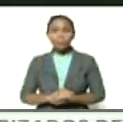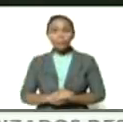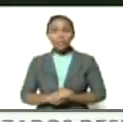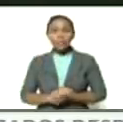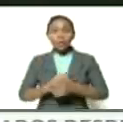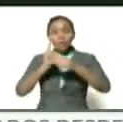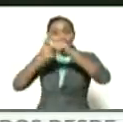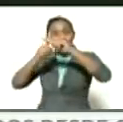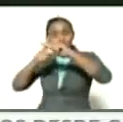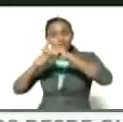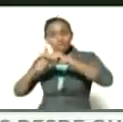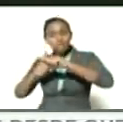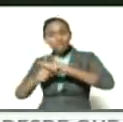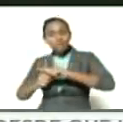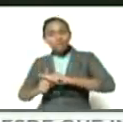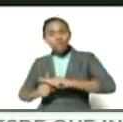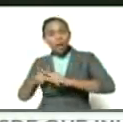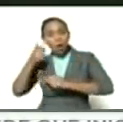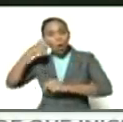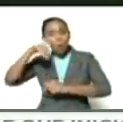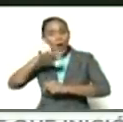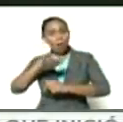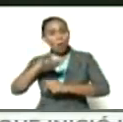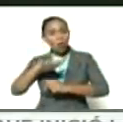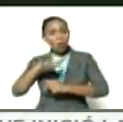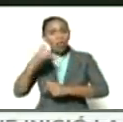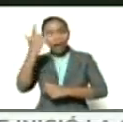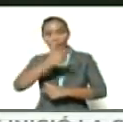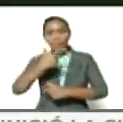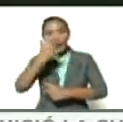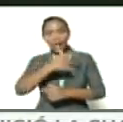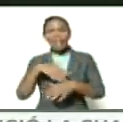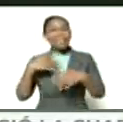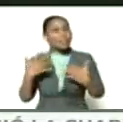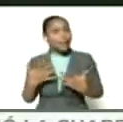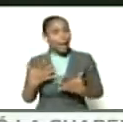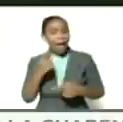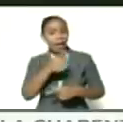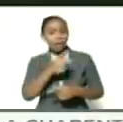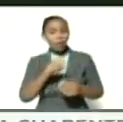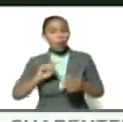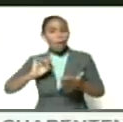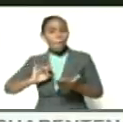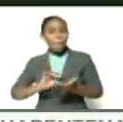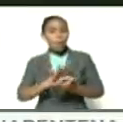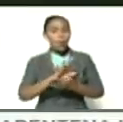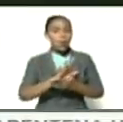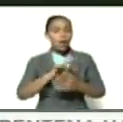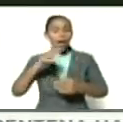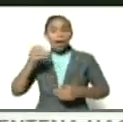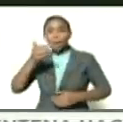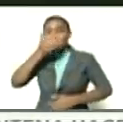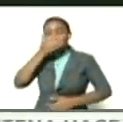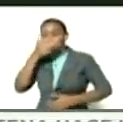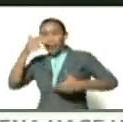calcula de los pueblos africanos que fueron sacados secuestrados